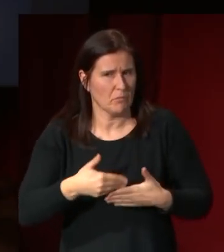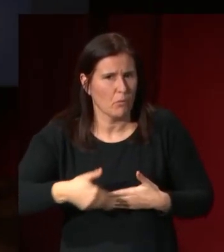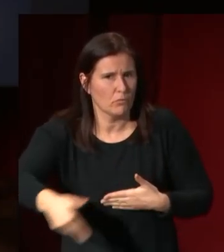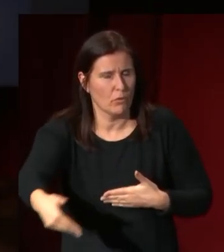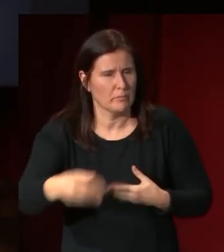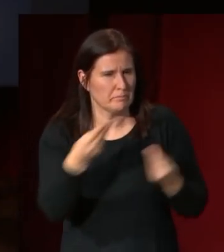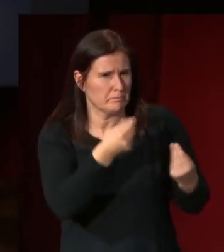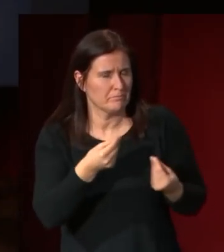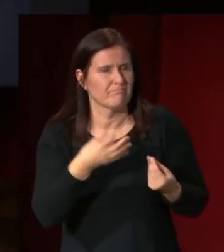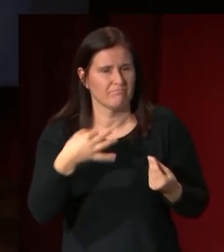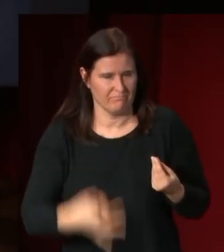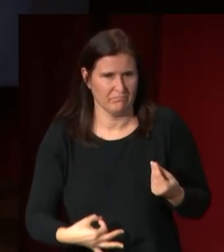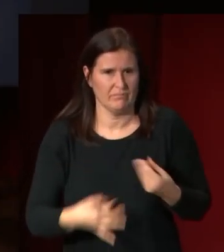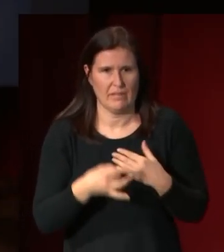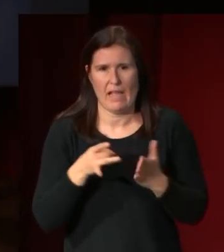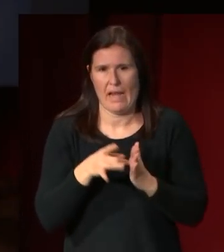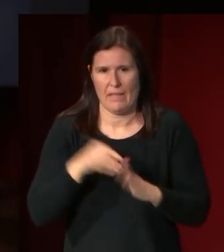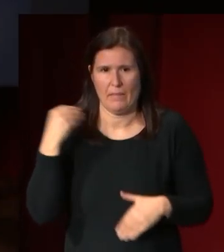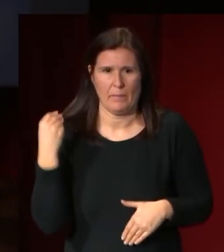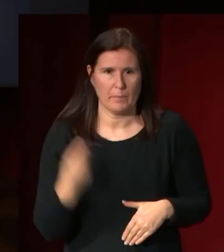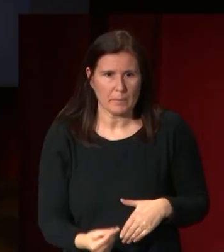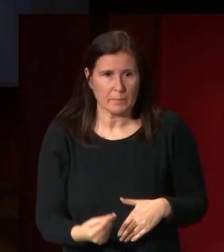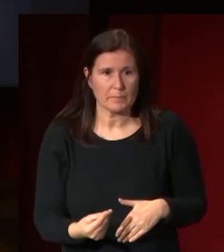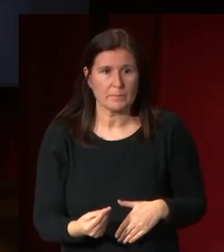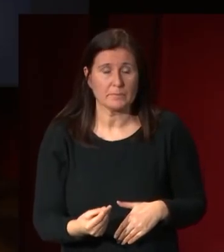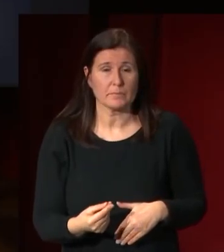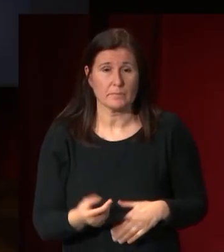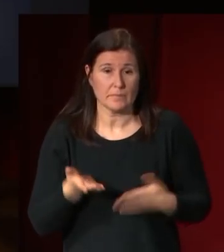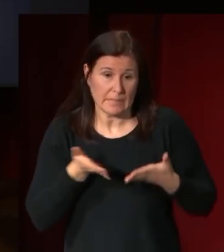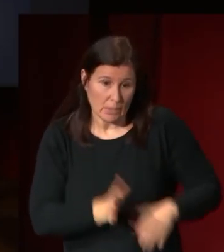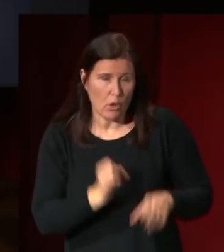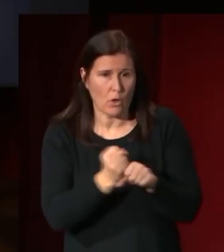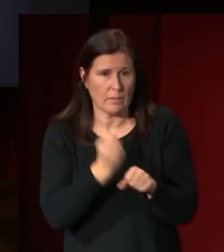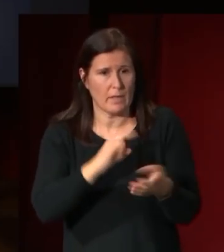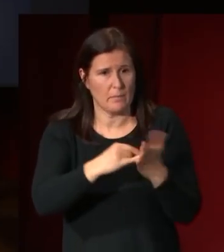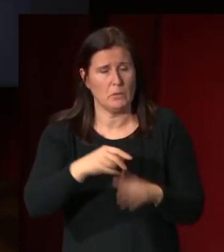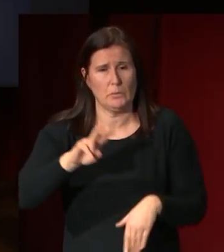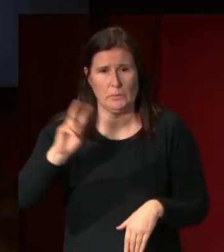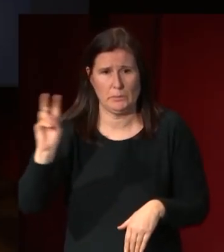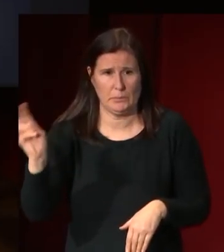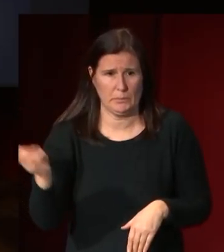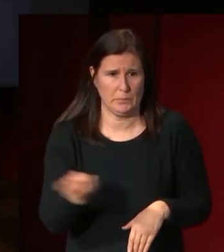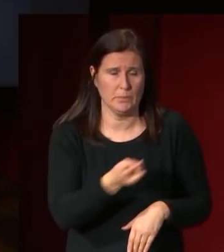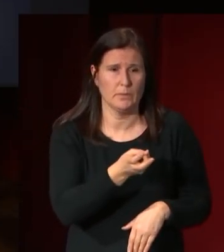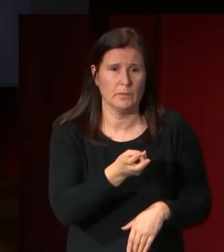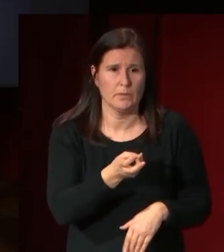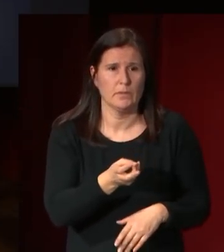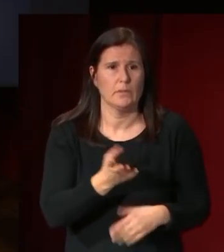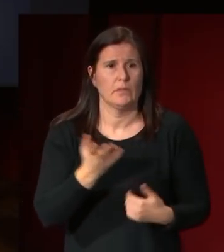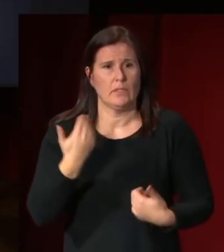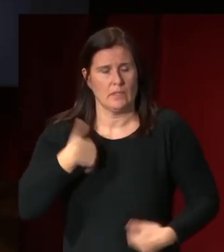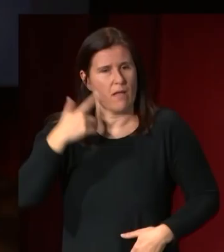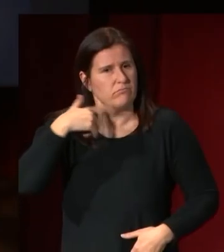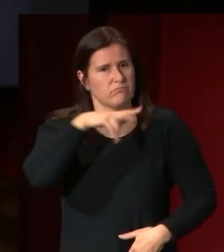muy bueno y él trabajó en varios proyectos digamos que tuvo ya varios